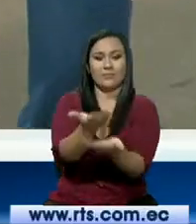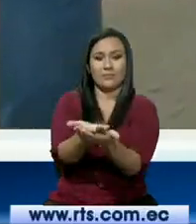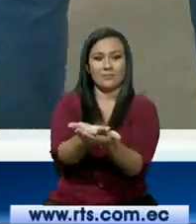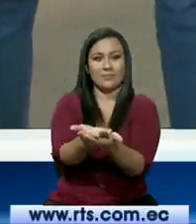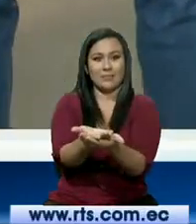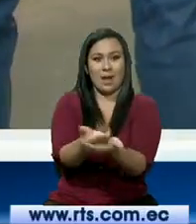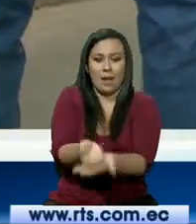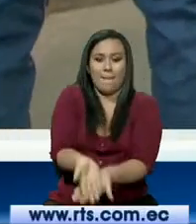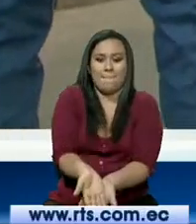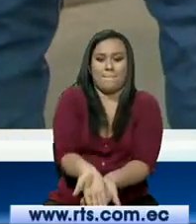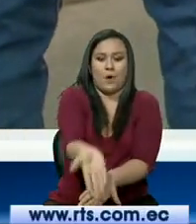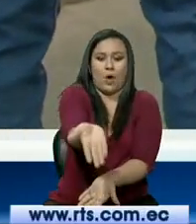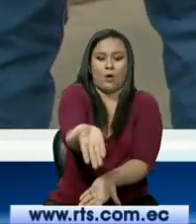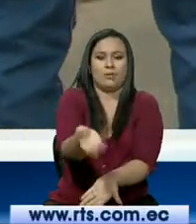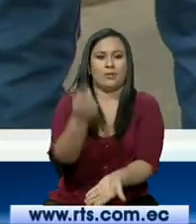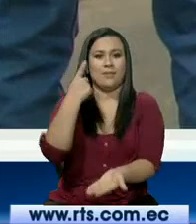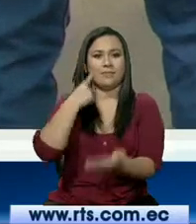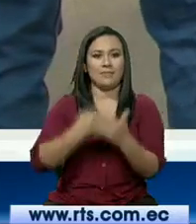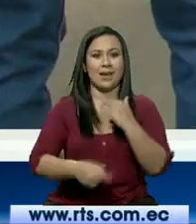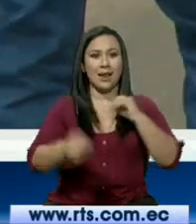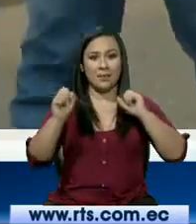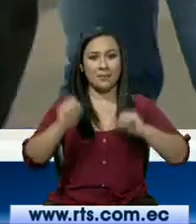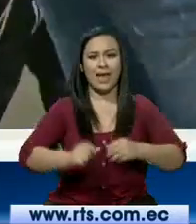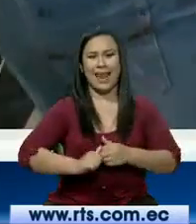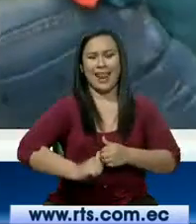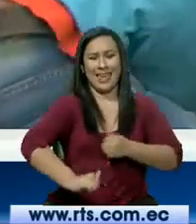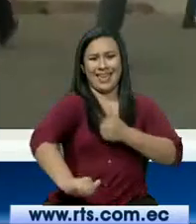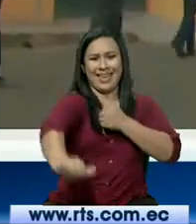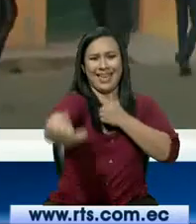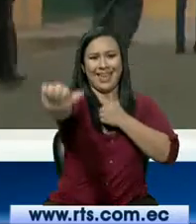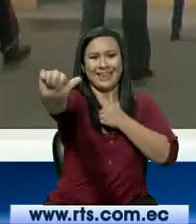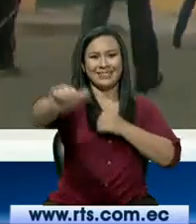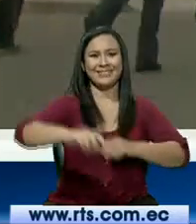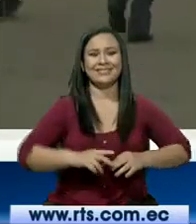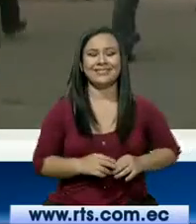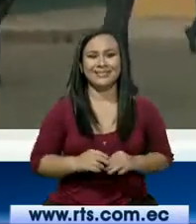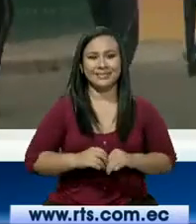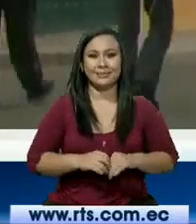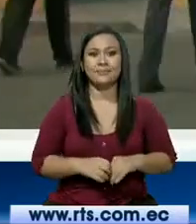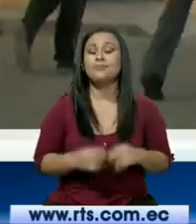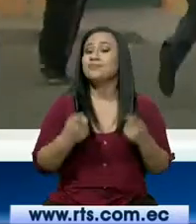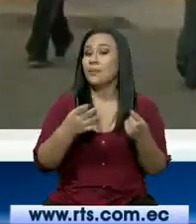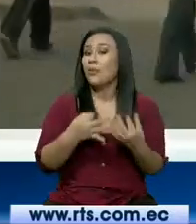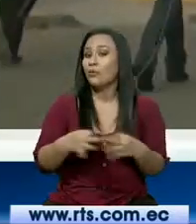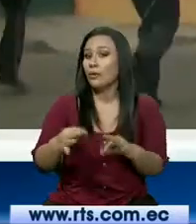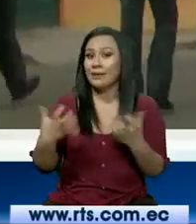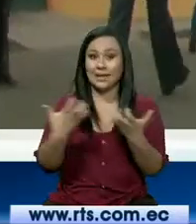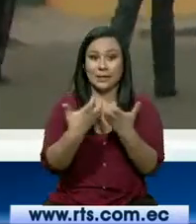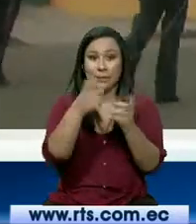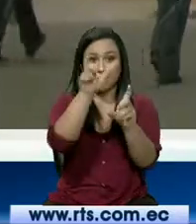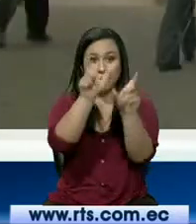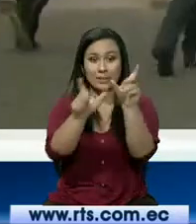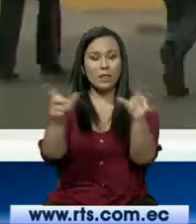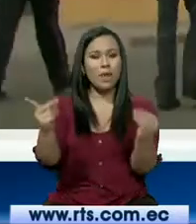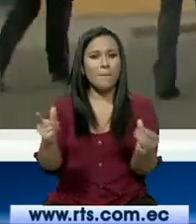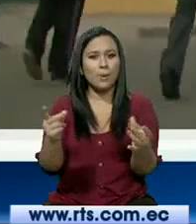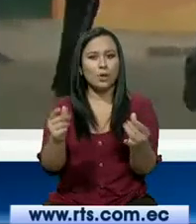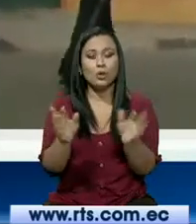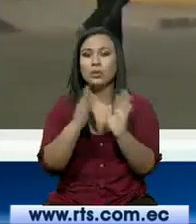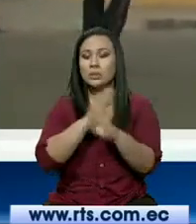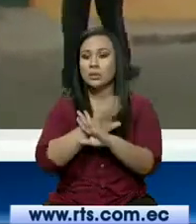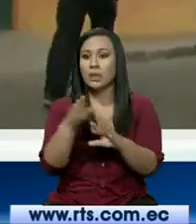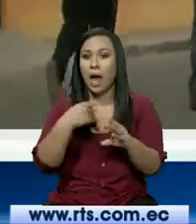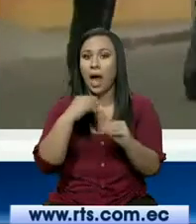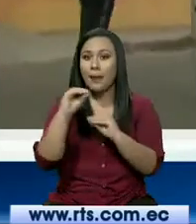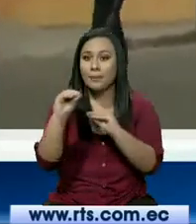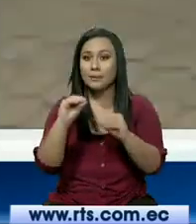pegarle a la bola, de tal suerte que ésta llegue lo más lejos posible. De este modo, el equipo que más pronto logre completar el